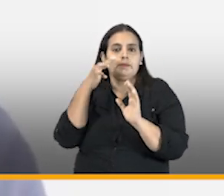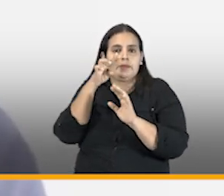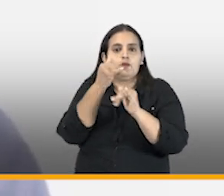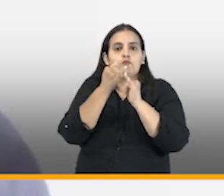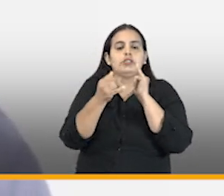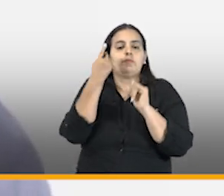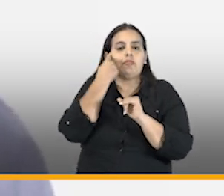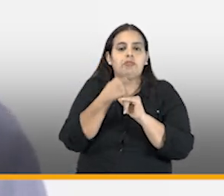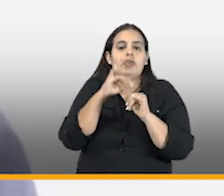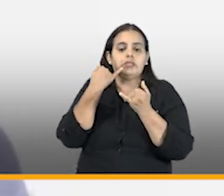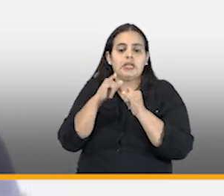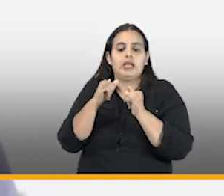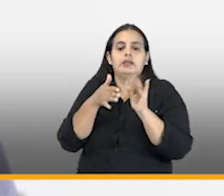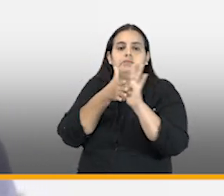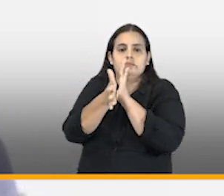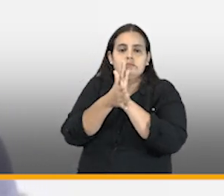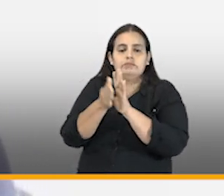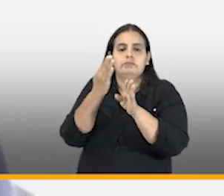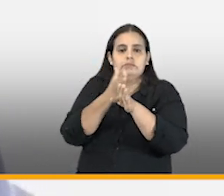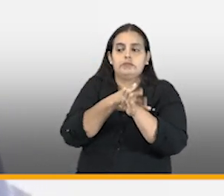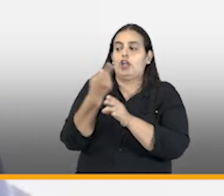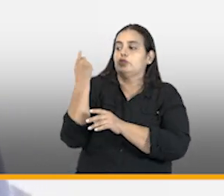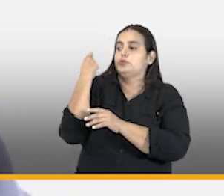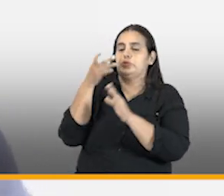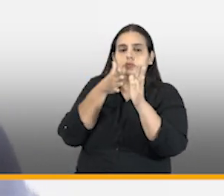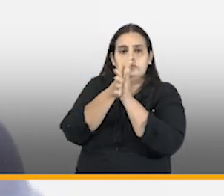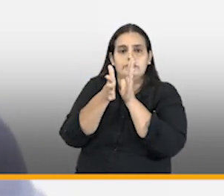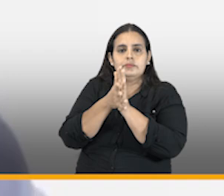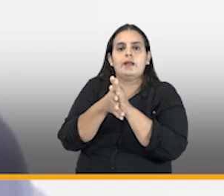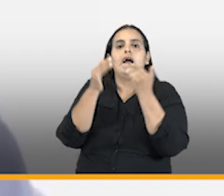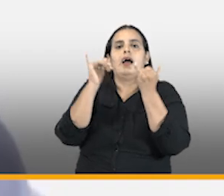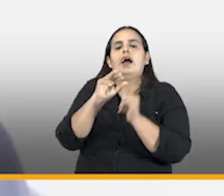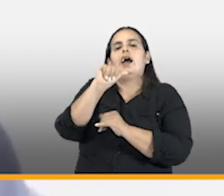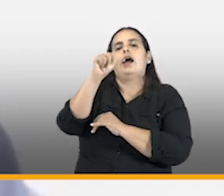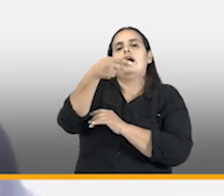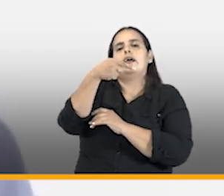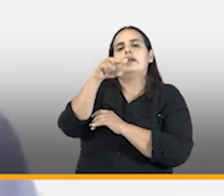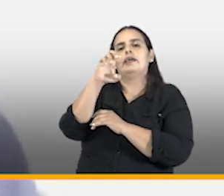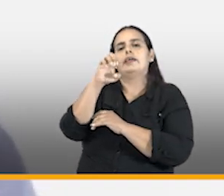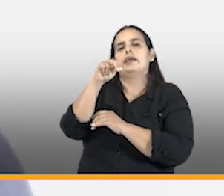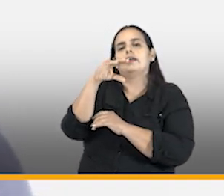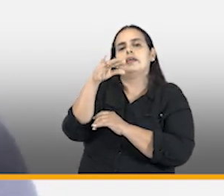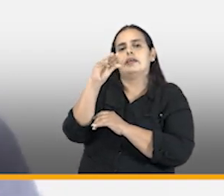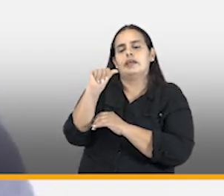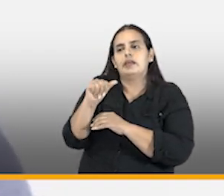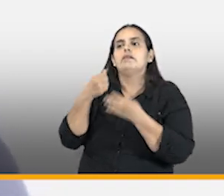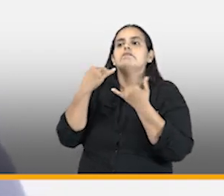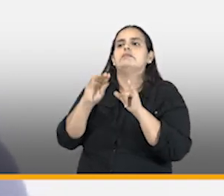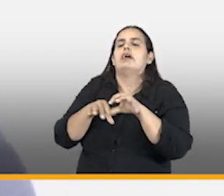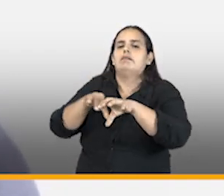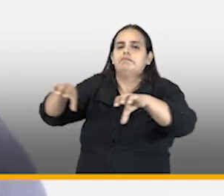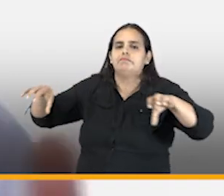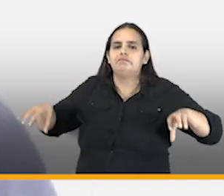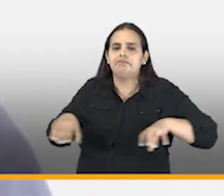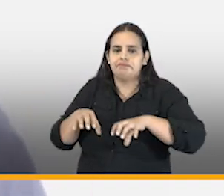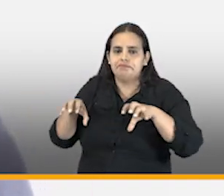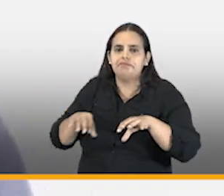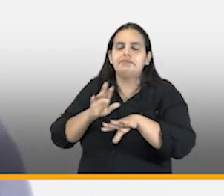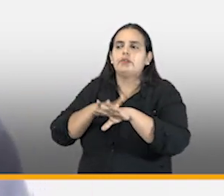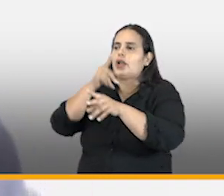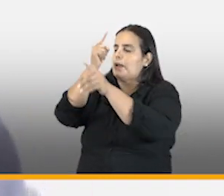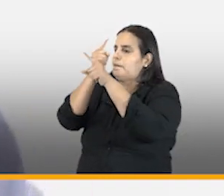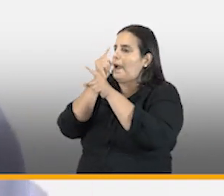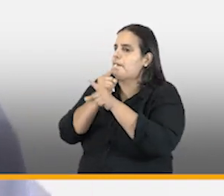en los últimos días y a los que se hizo referencia hace poco la agencia ejecuta o se entiende que ejecuta